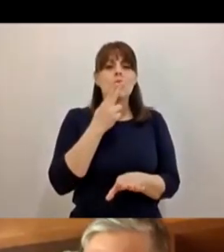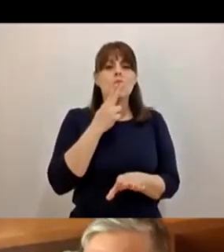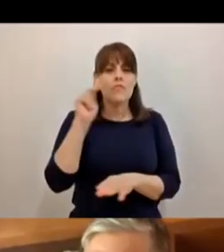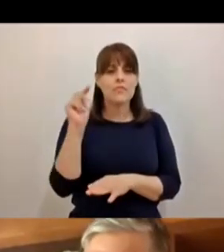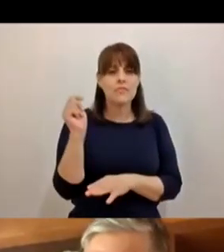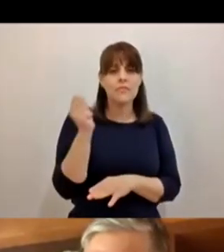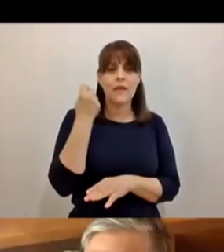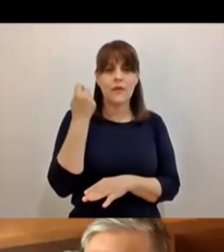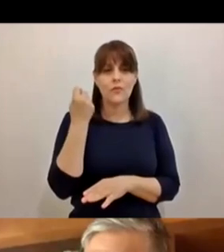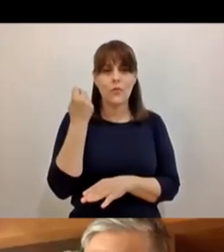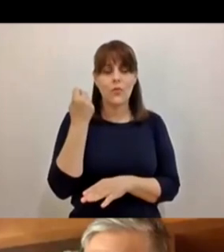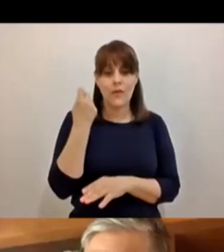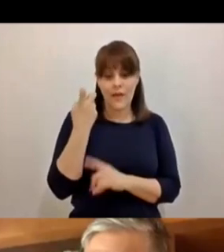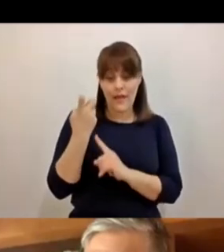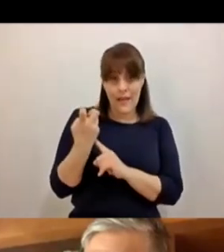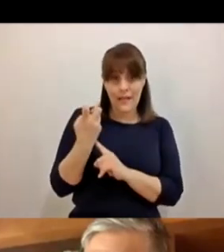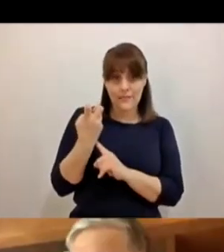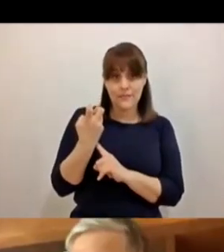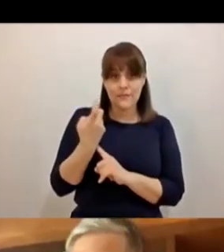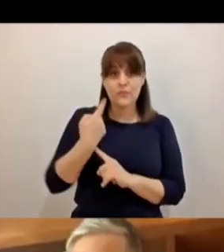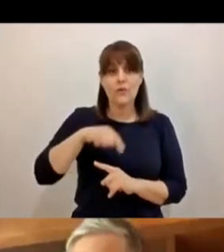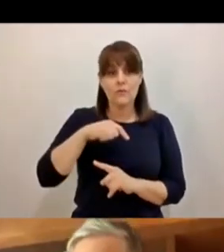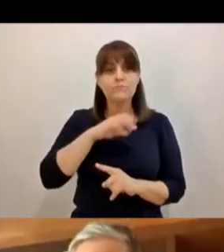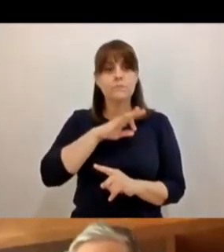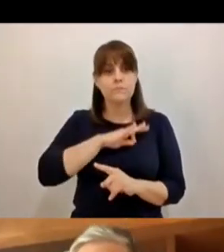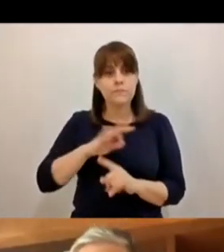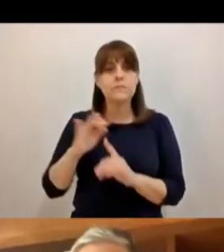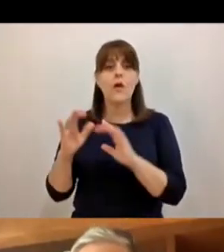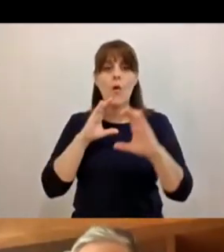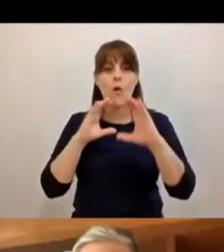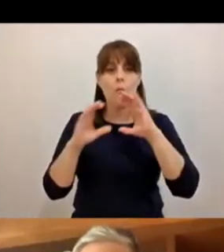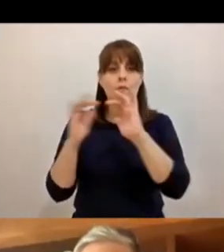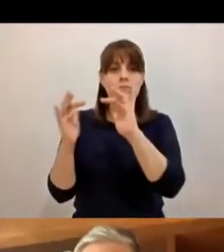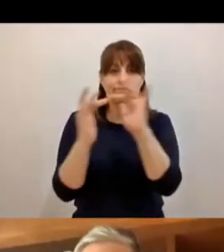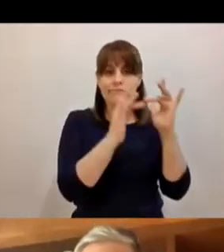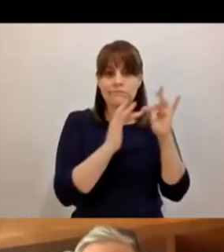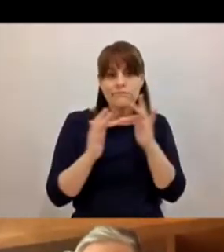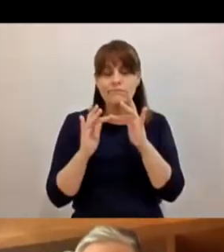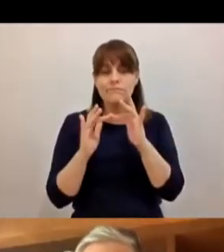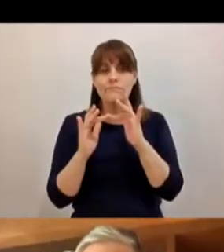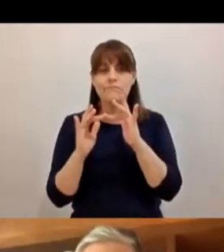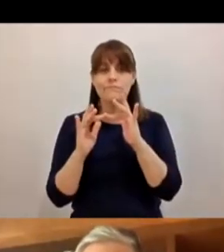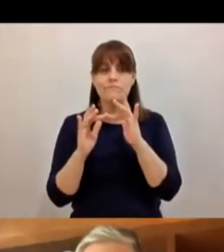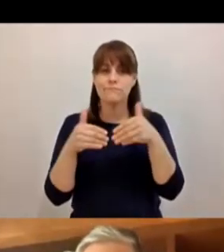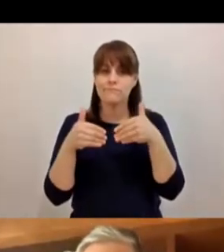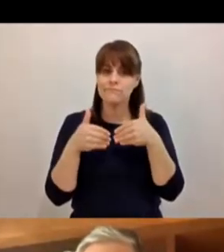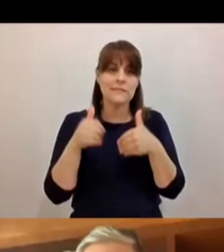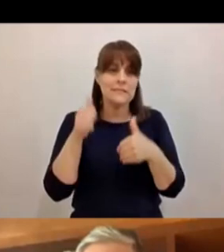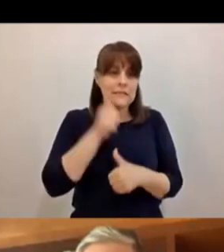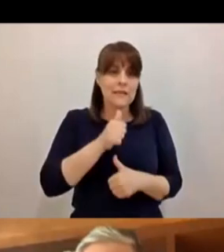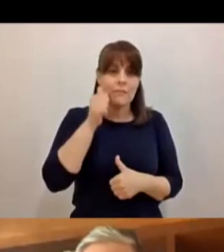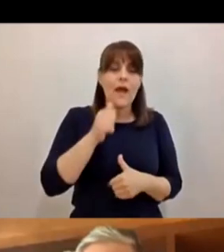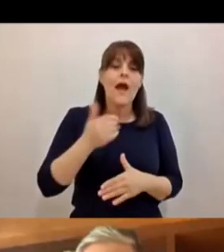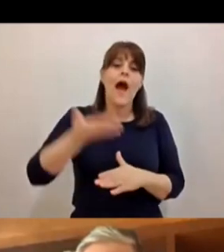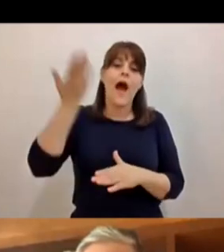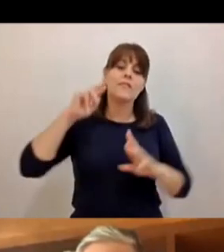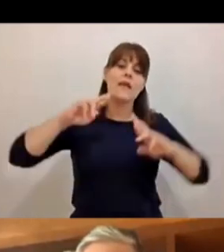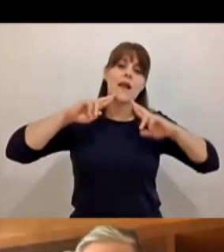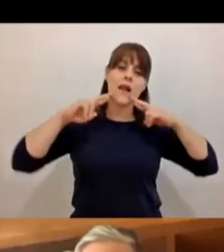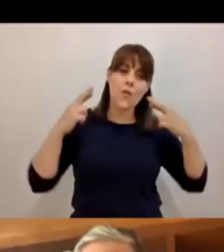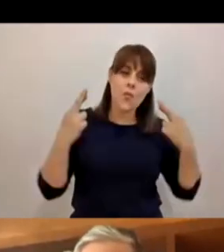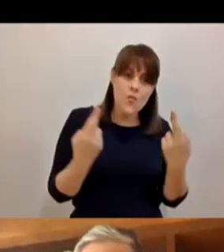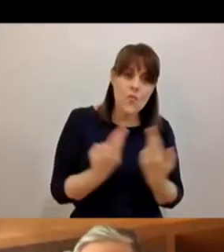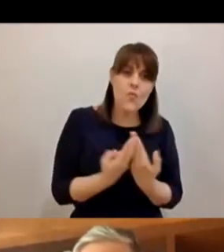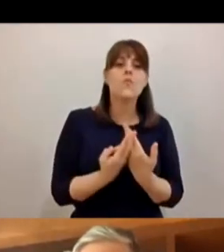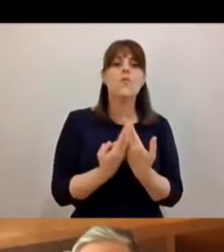pudimos estar en constante comunicación y lo que antes eran reuniones en